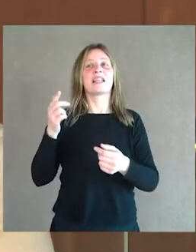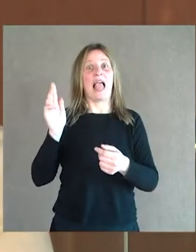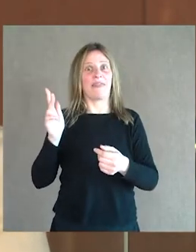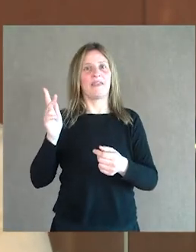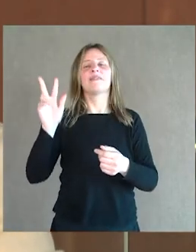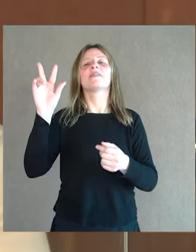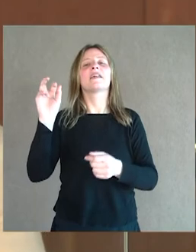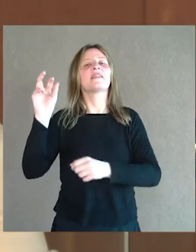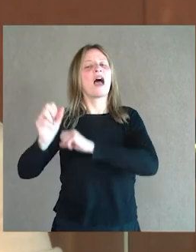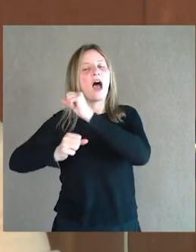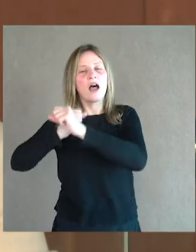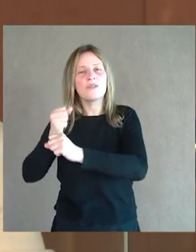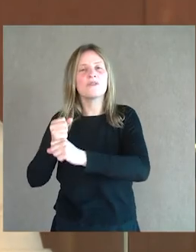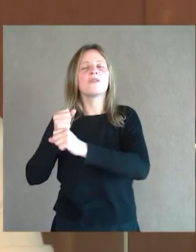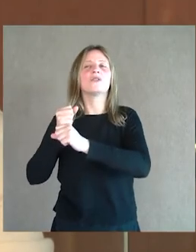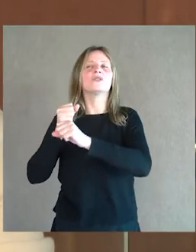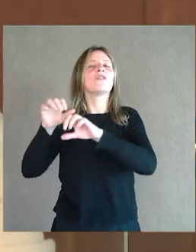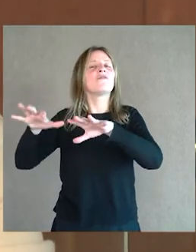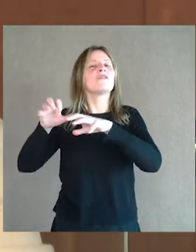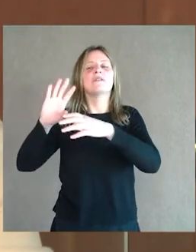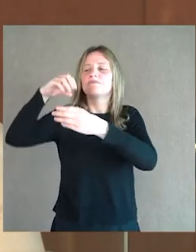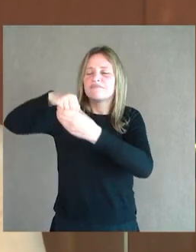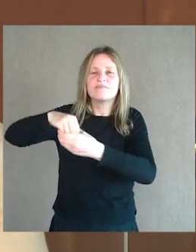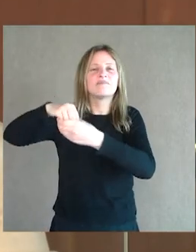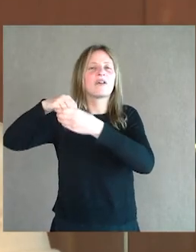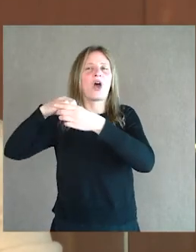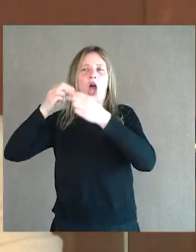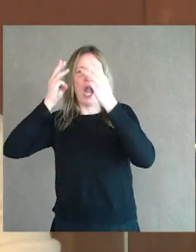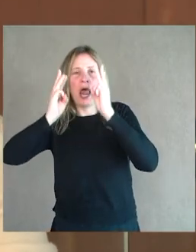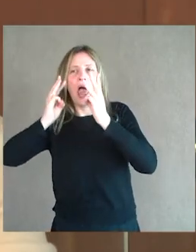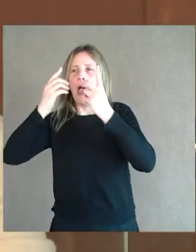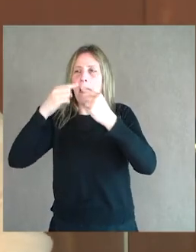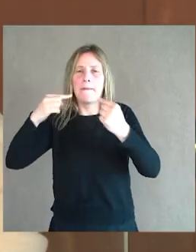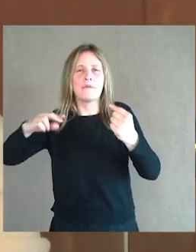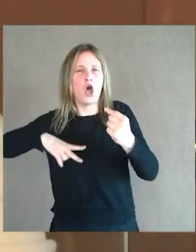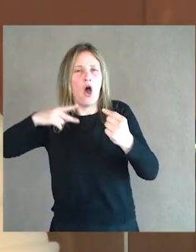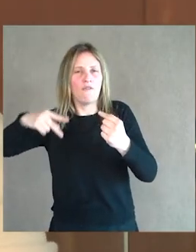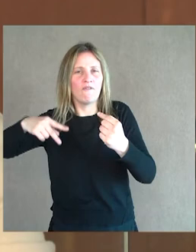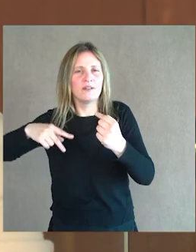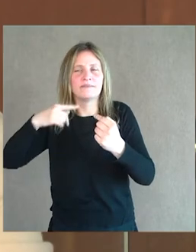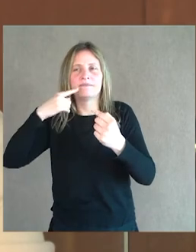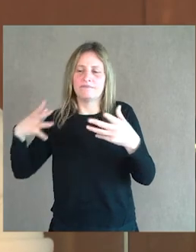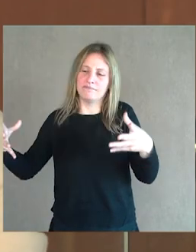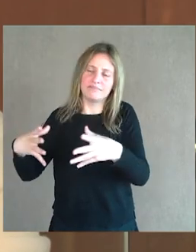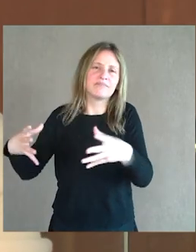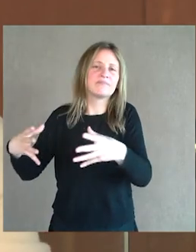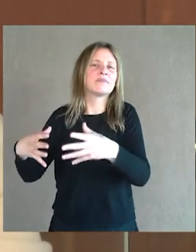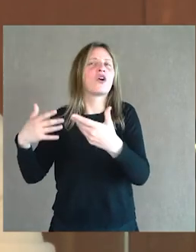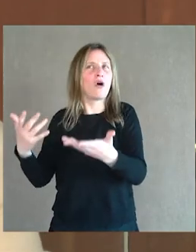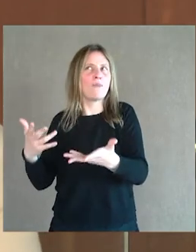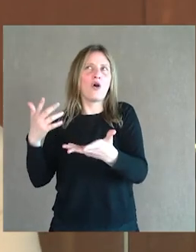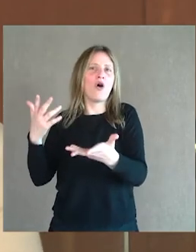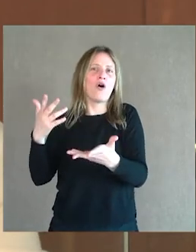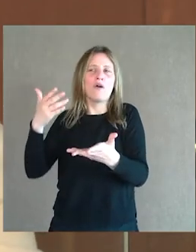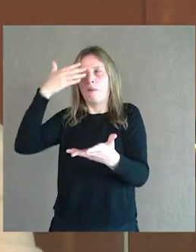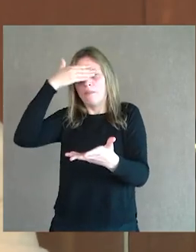viviendo entre la nobleza, como en un, no digamos un limbo, pero